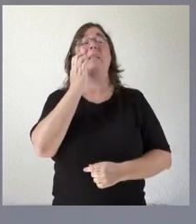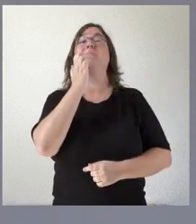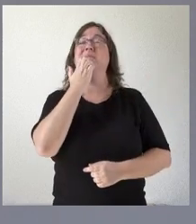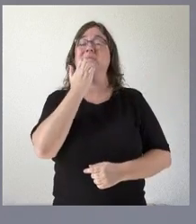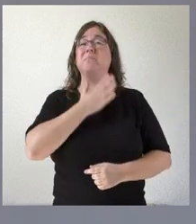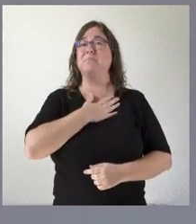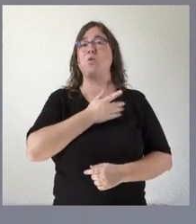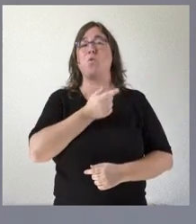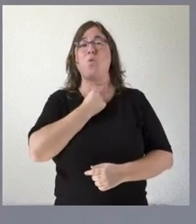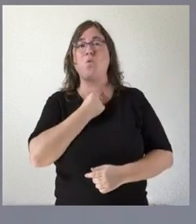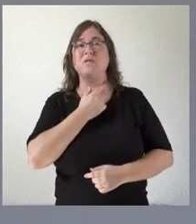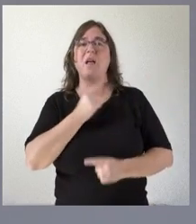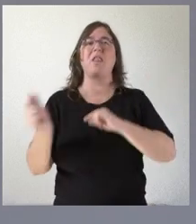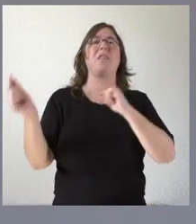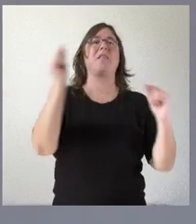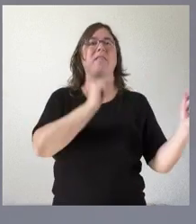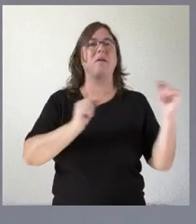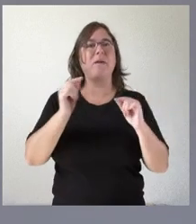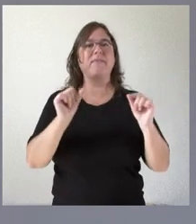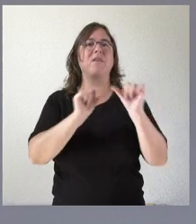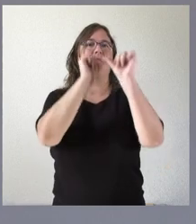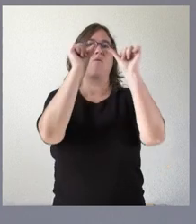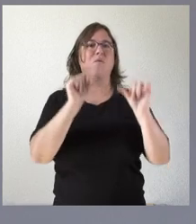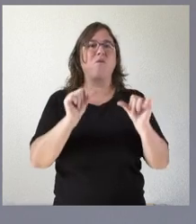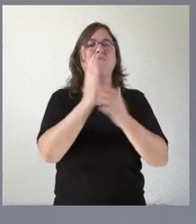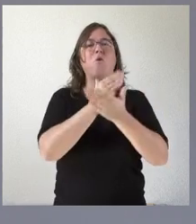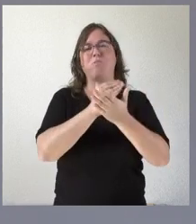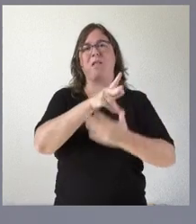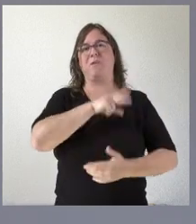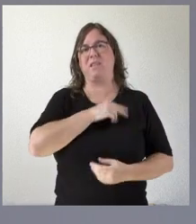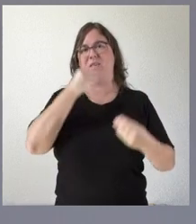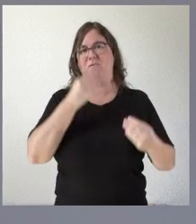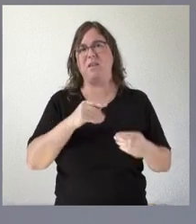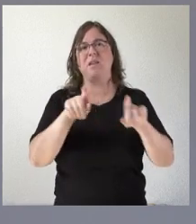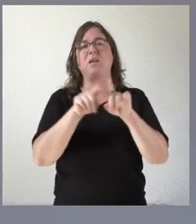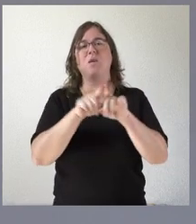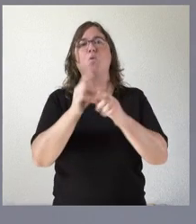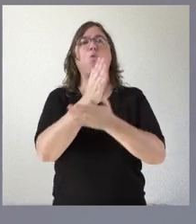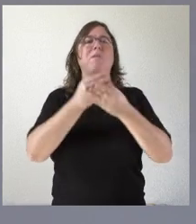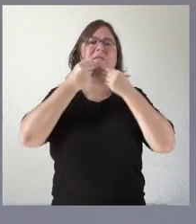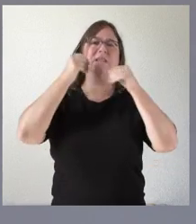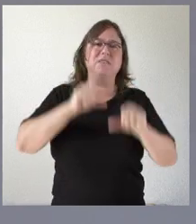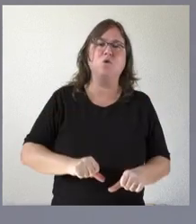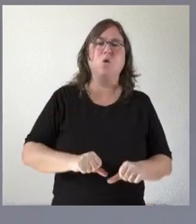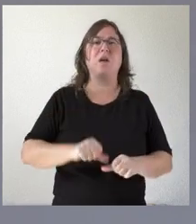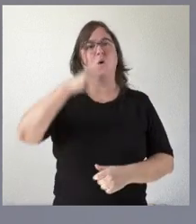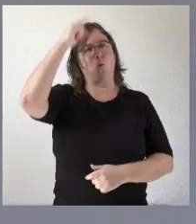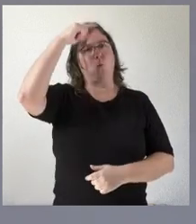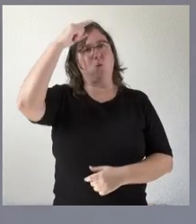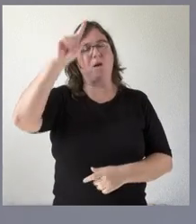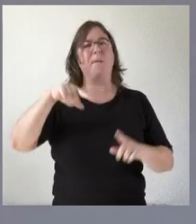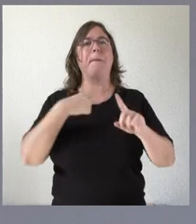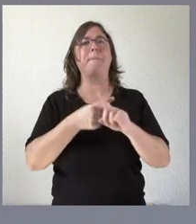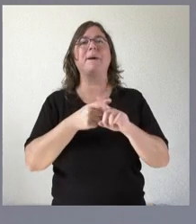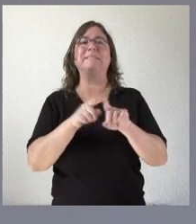que ese debate se produjera por el cauce que nuestra comunidad autónoma merece una comunidad histórica una comunidad autónoma cultural y una